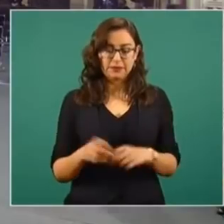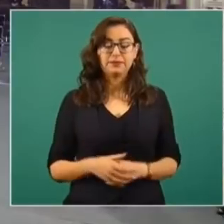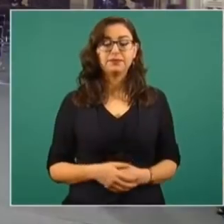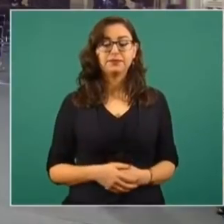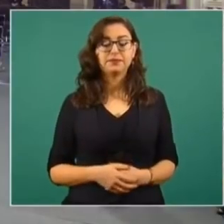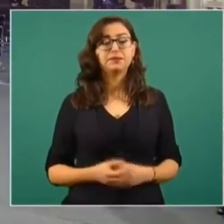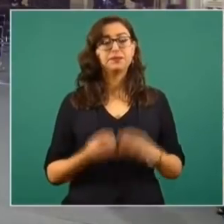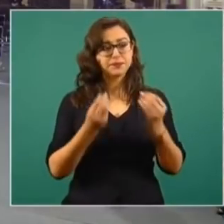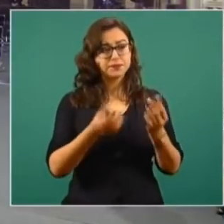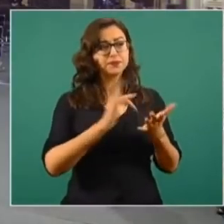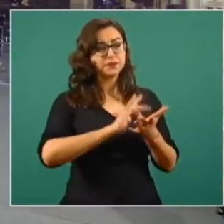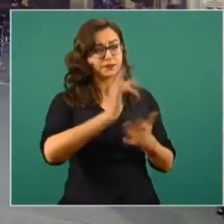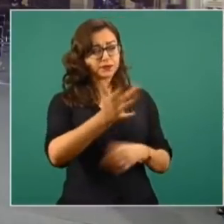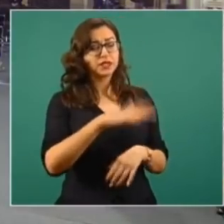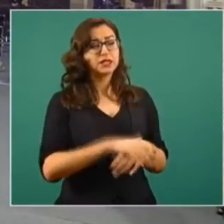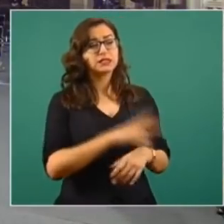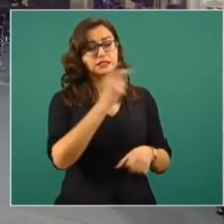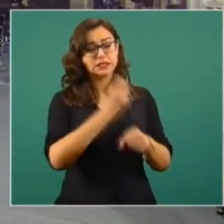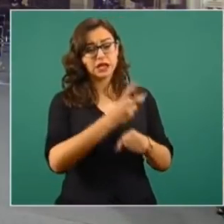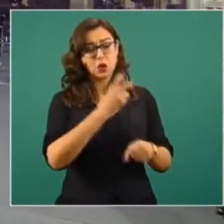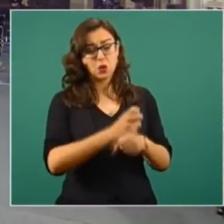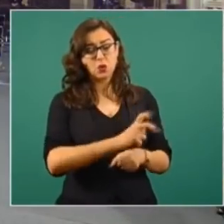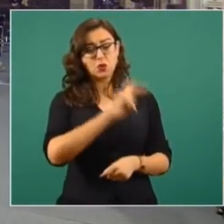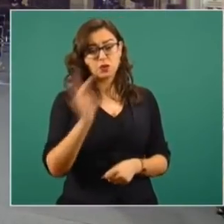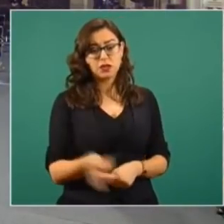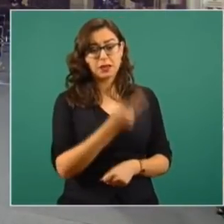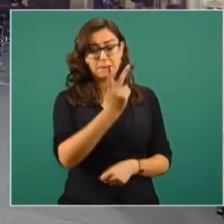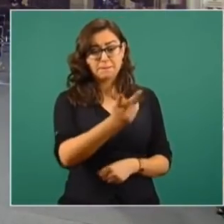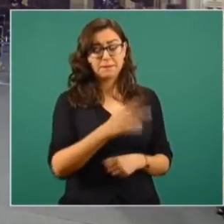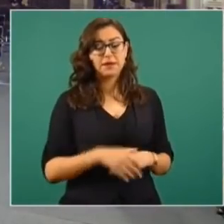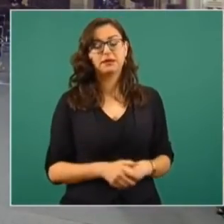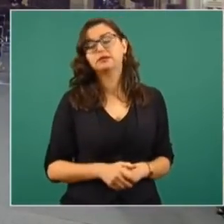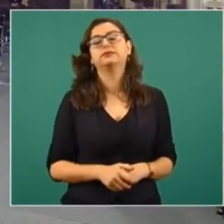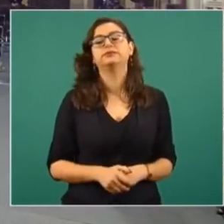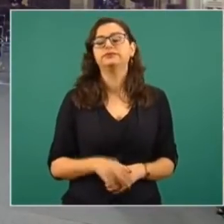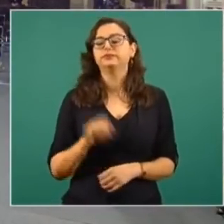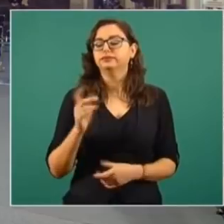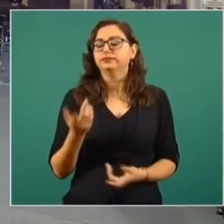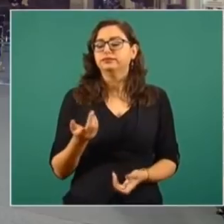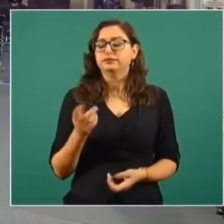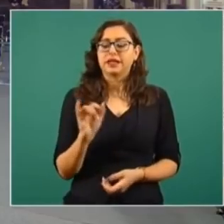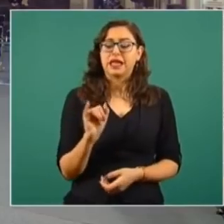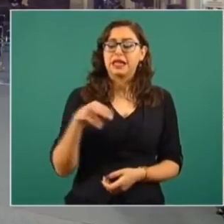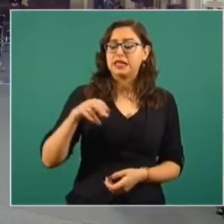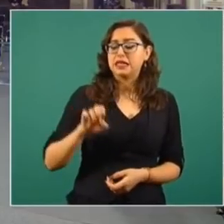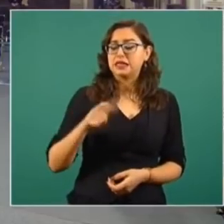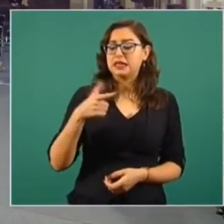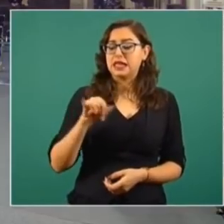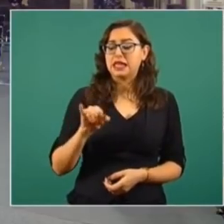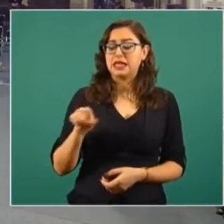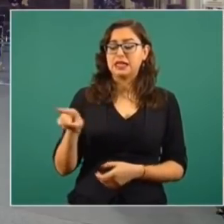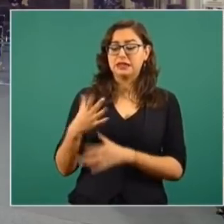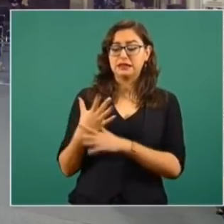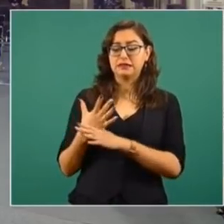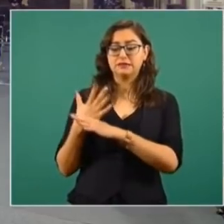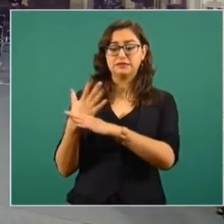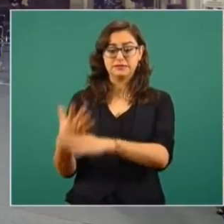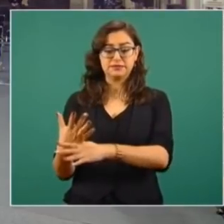segunda pregunta. De acuerdo a la última información del censo del Inegi, el desplome del turismo